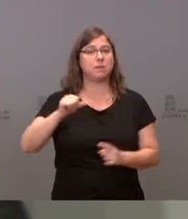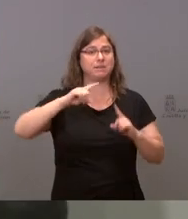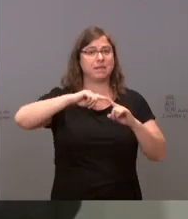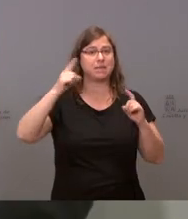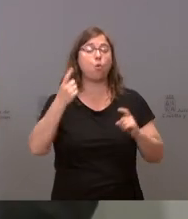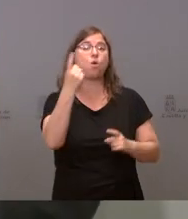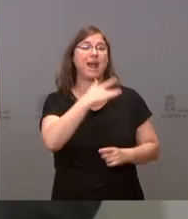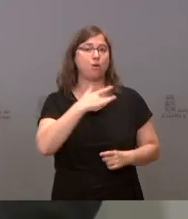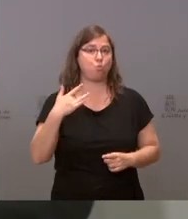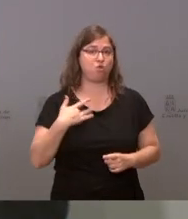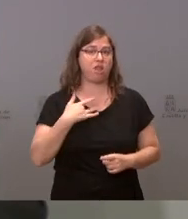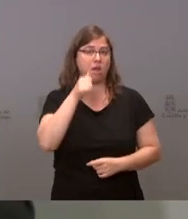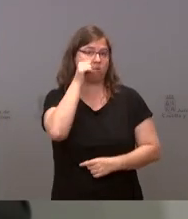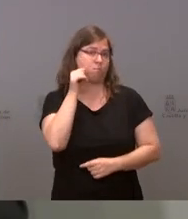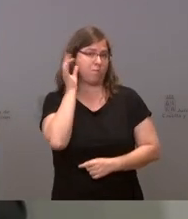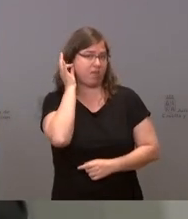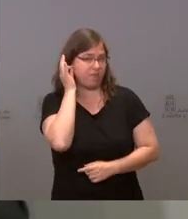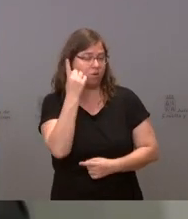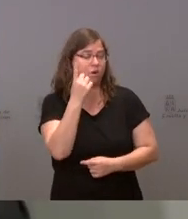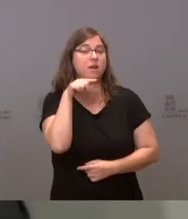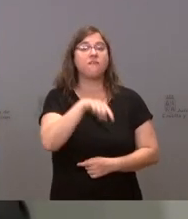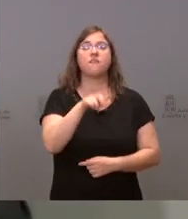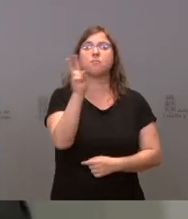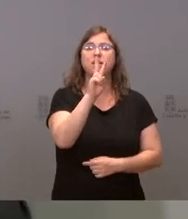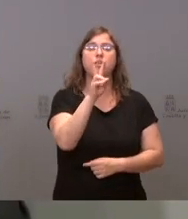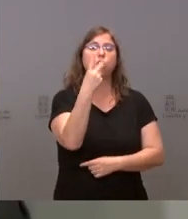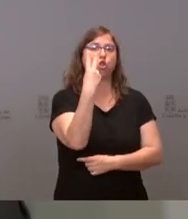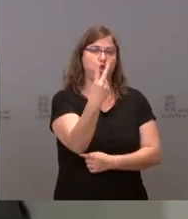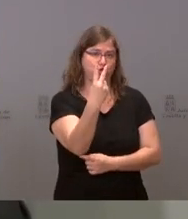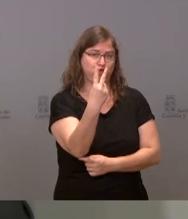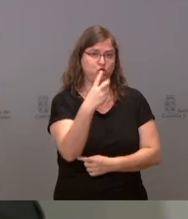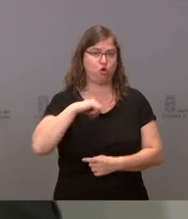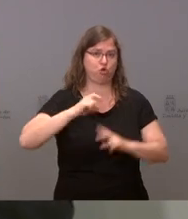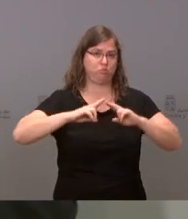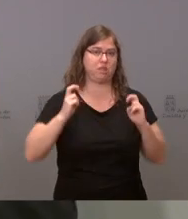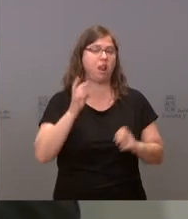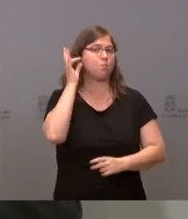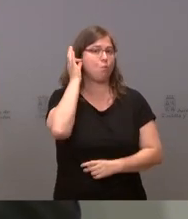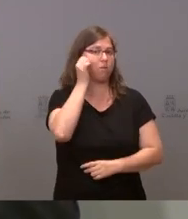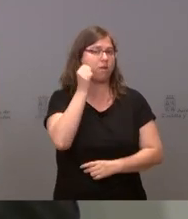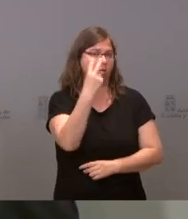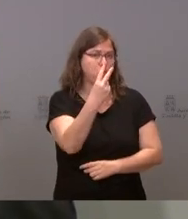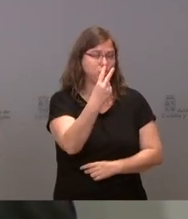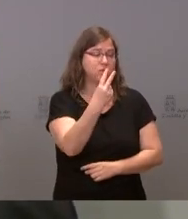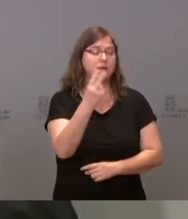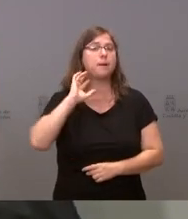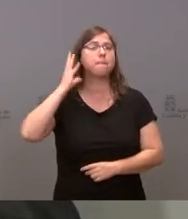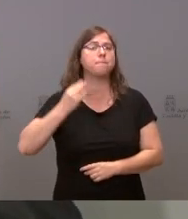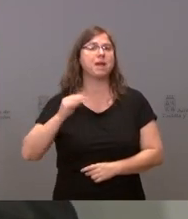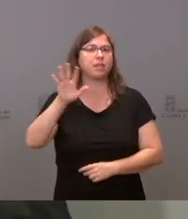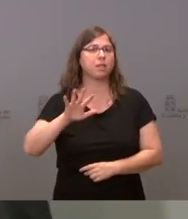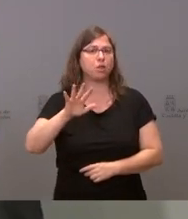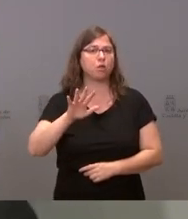neumonía en tercer trimestre. En Valladolid hay dos embarazadas ingresadas. Y en el Bierzo se dio de alta